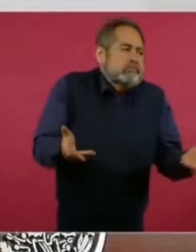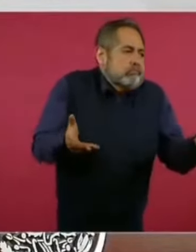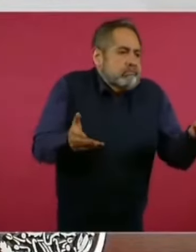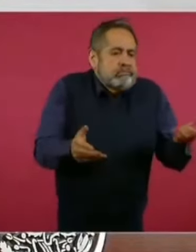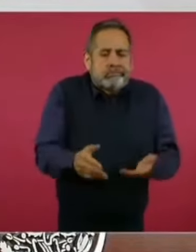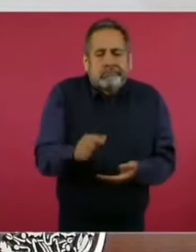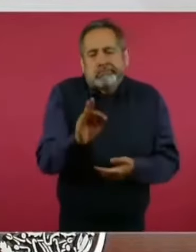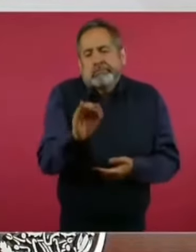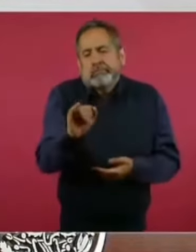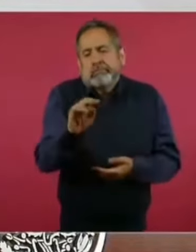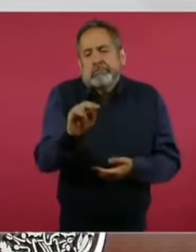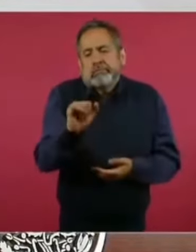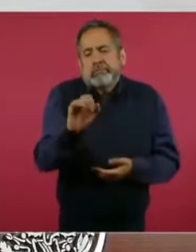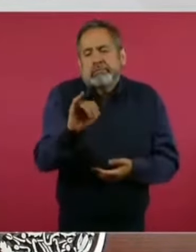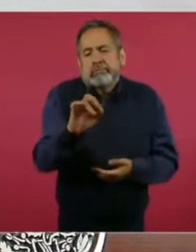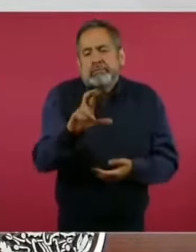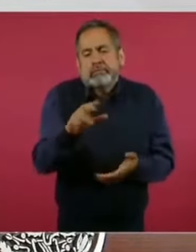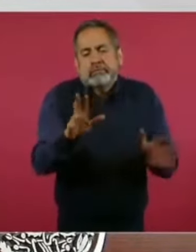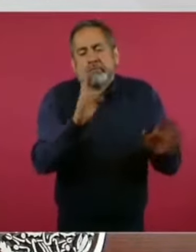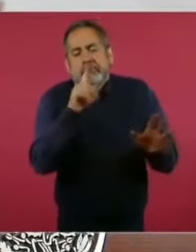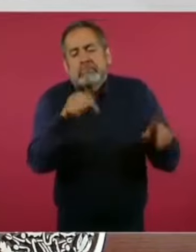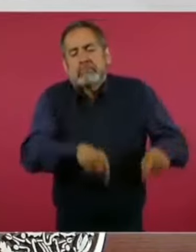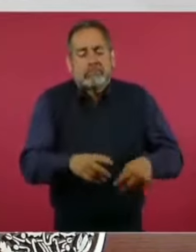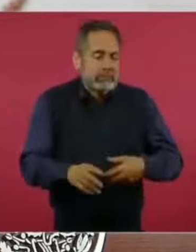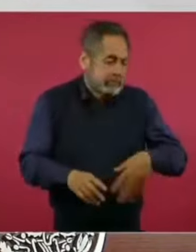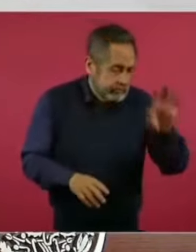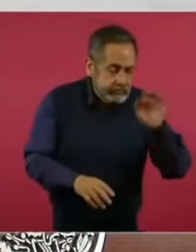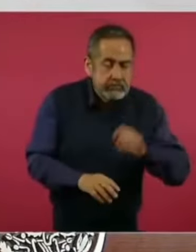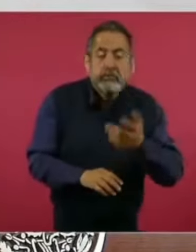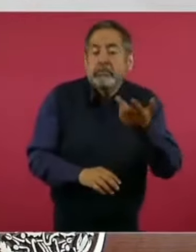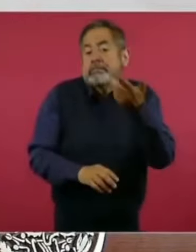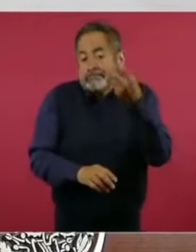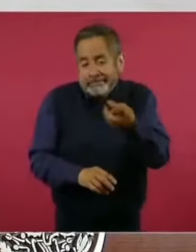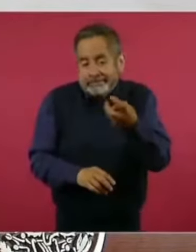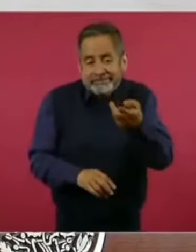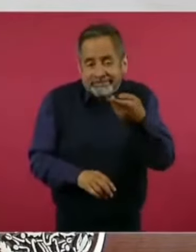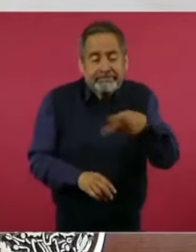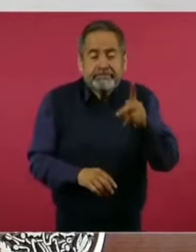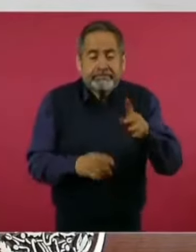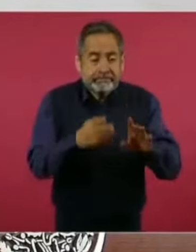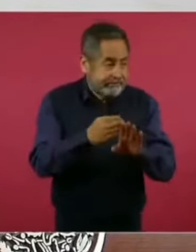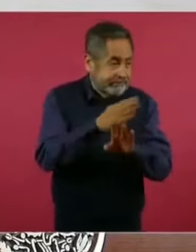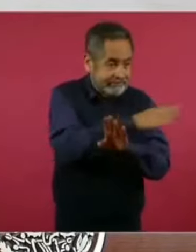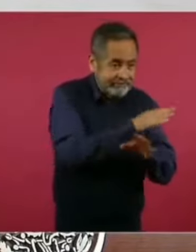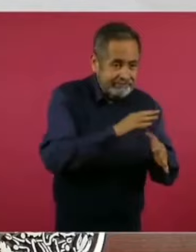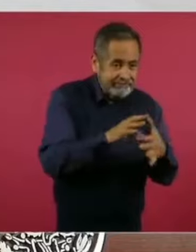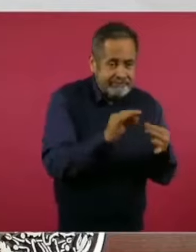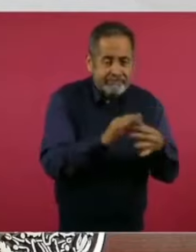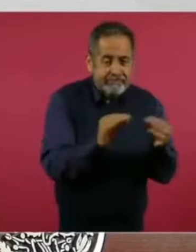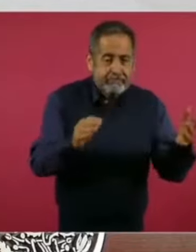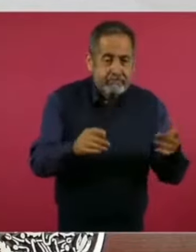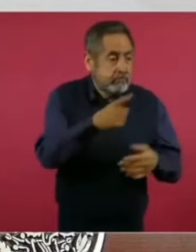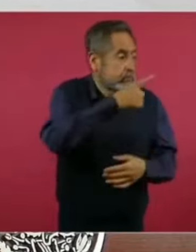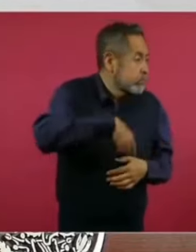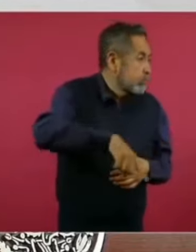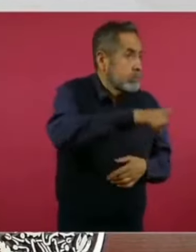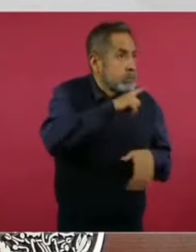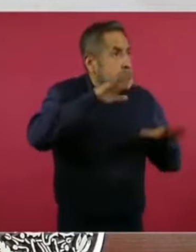Pero todo esto nos ha ayudado, ¿no?, porque antes, oh,